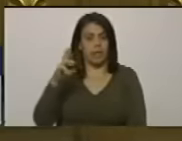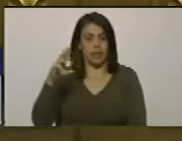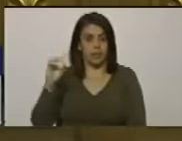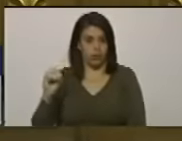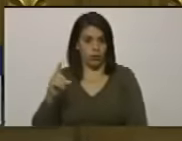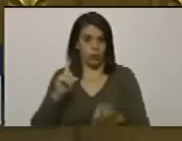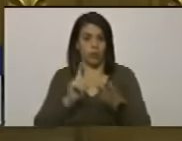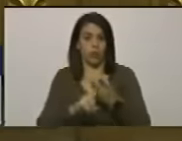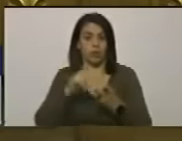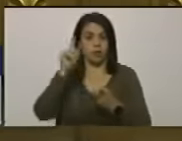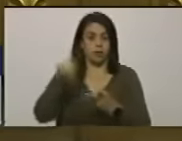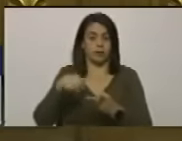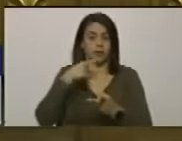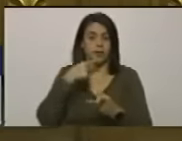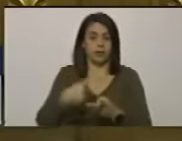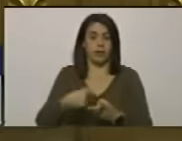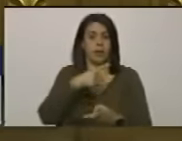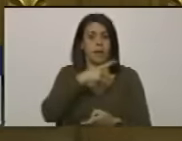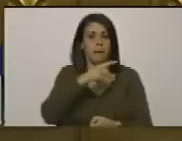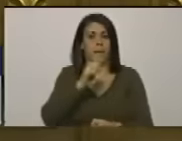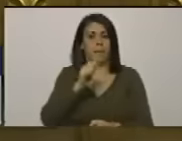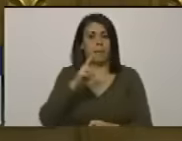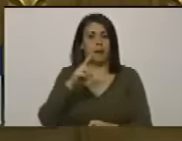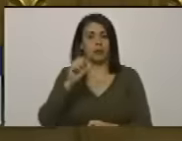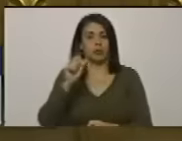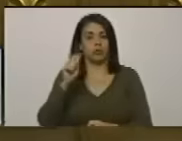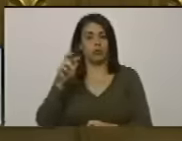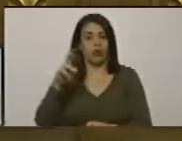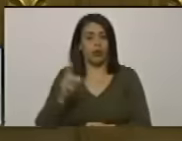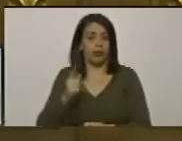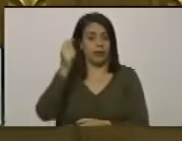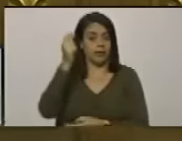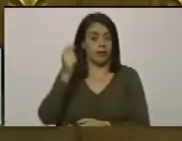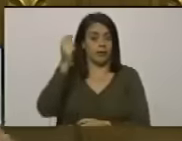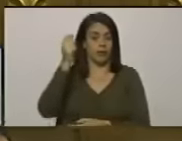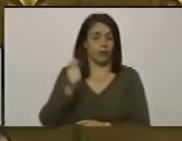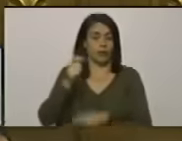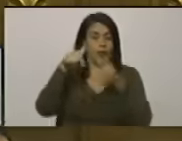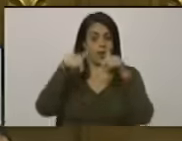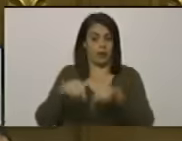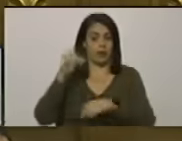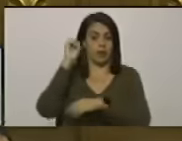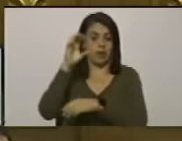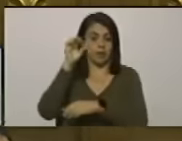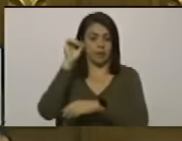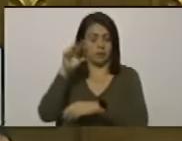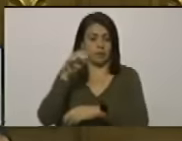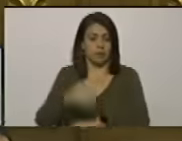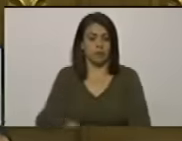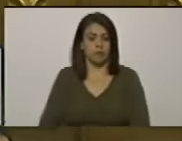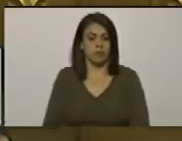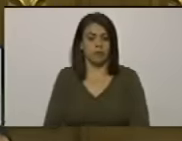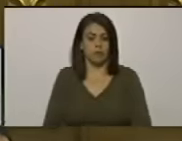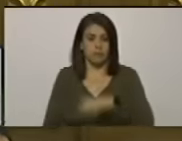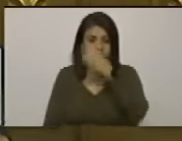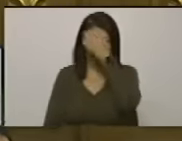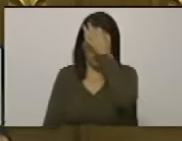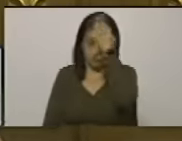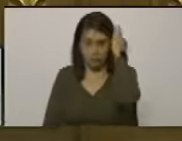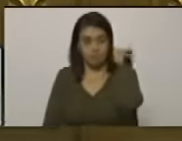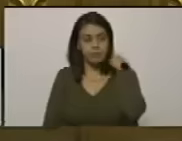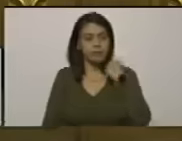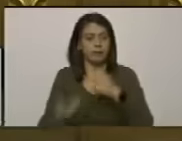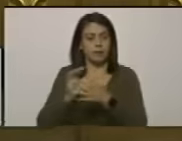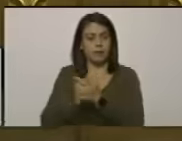por cierto Pastor Paucibe que fue diputado en esta asamblea bueno esos